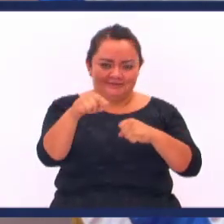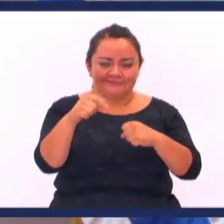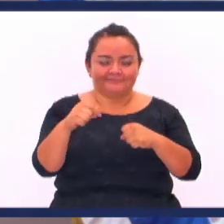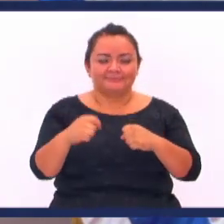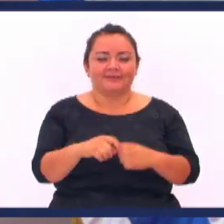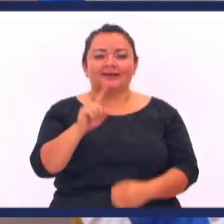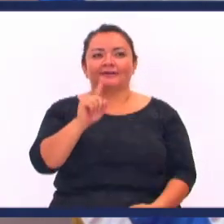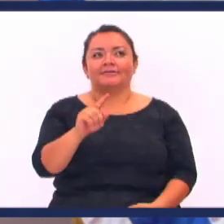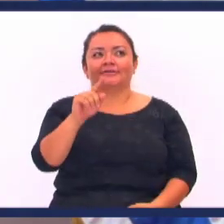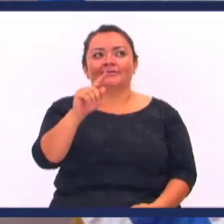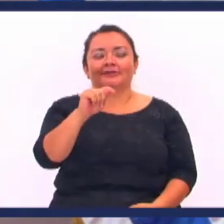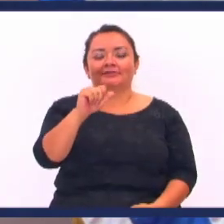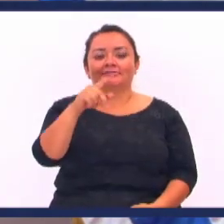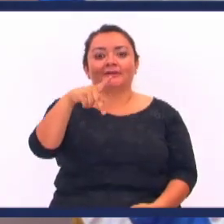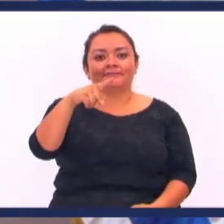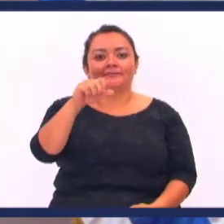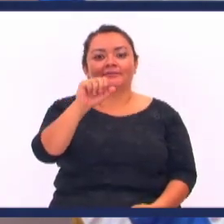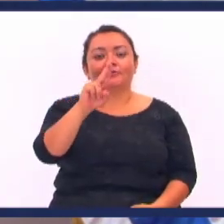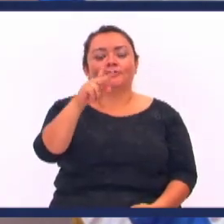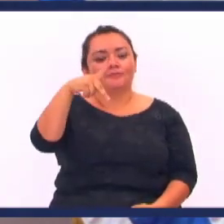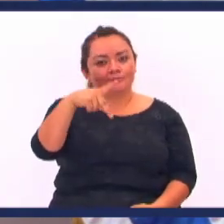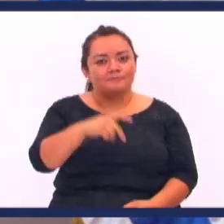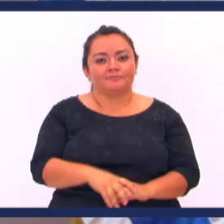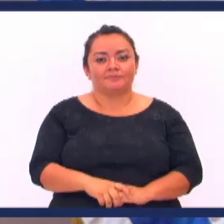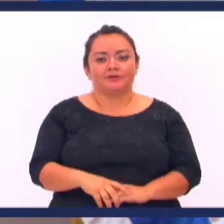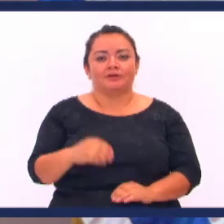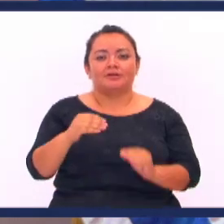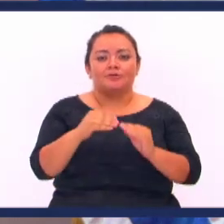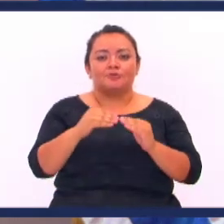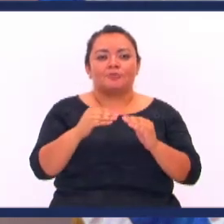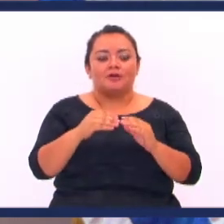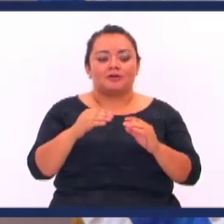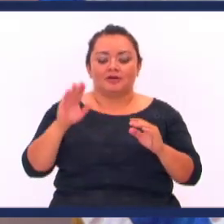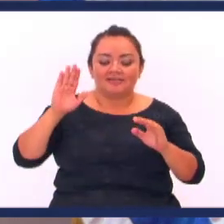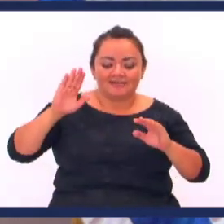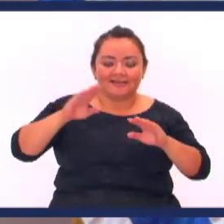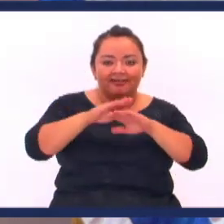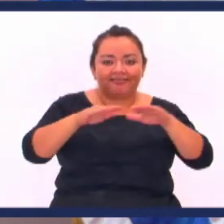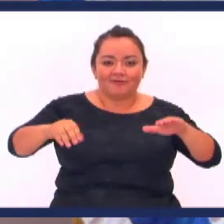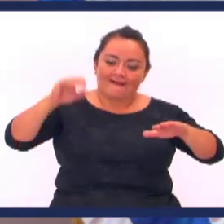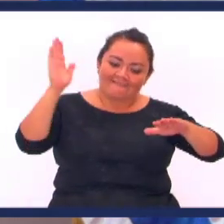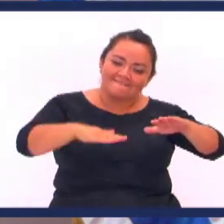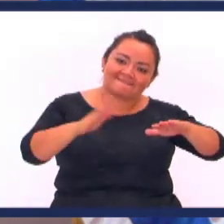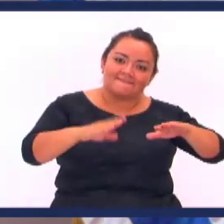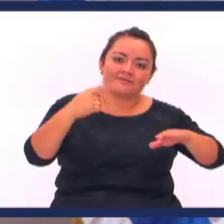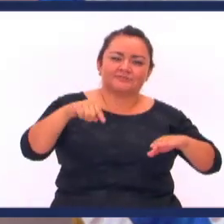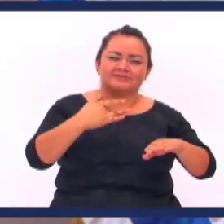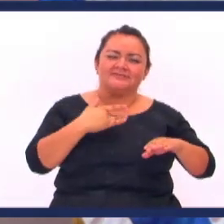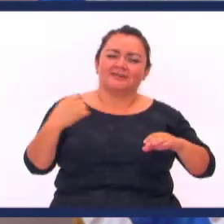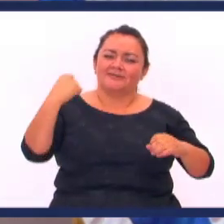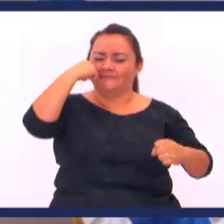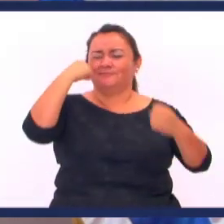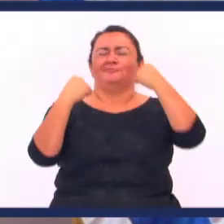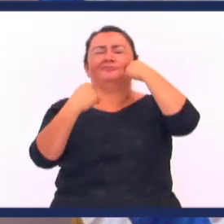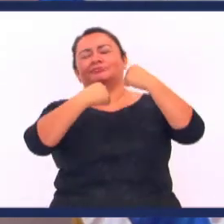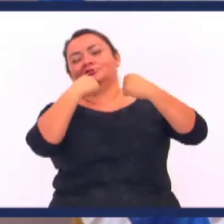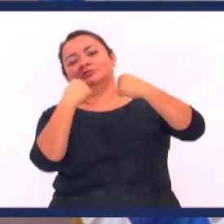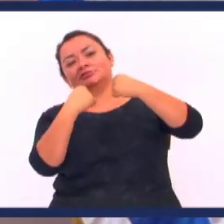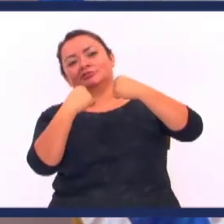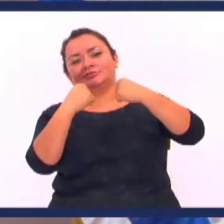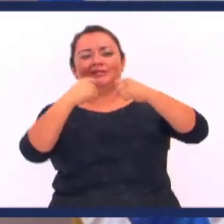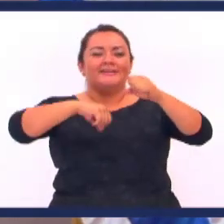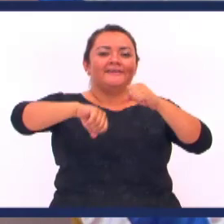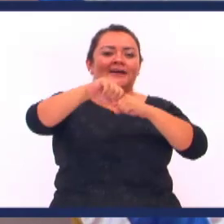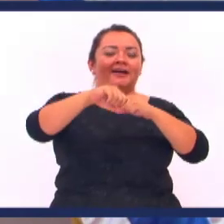todo Hay una que se llama Tap out Y tap out Es como decir Péguele a la lona Péguele a la lona Si siente Que le están golpeando Esta gente Que se da de